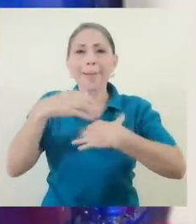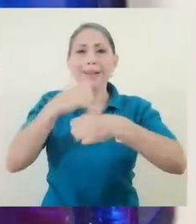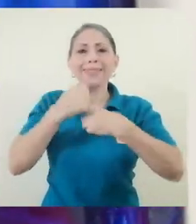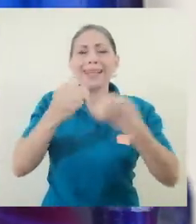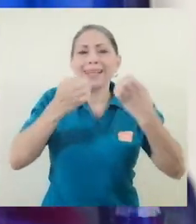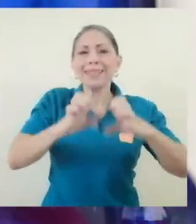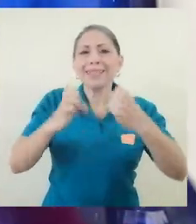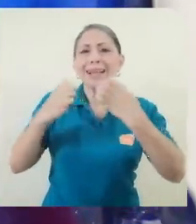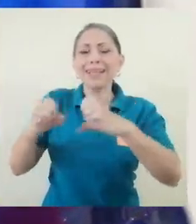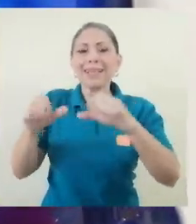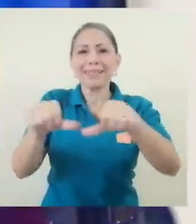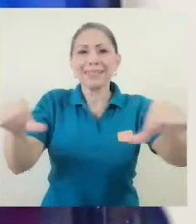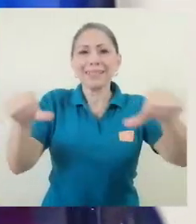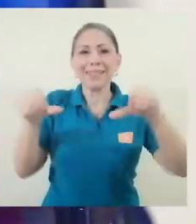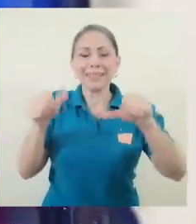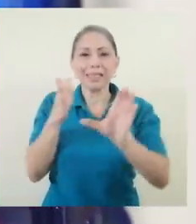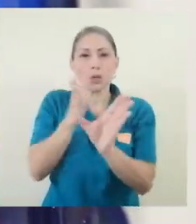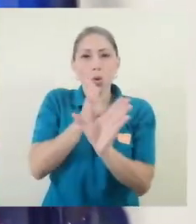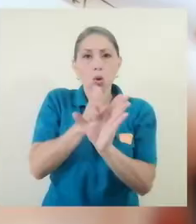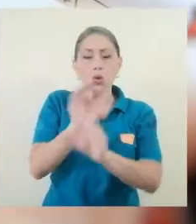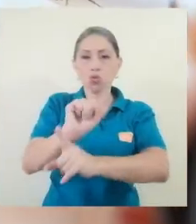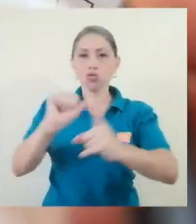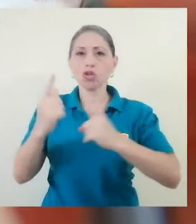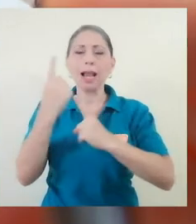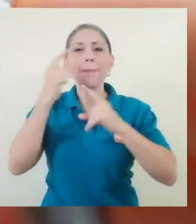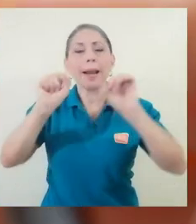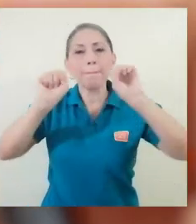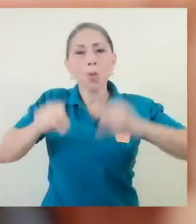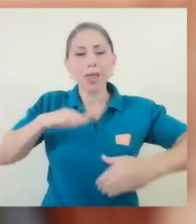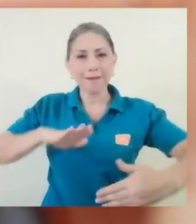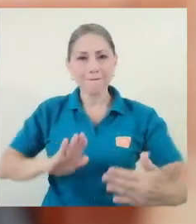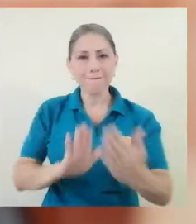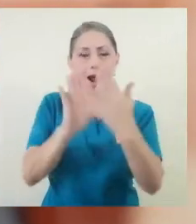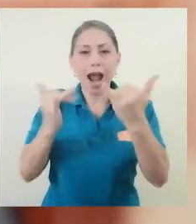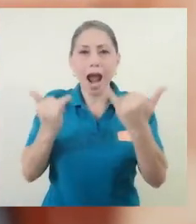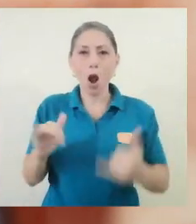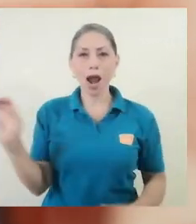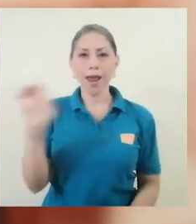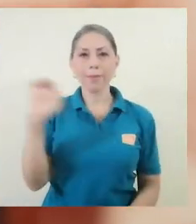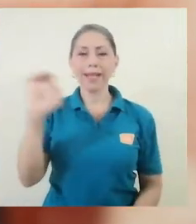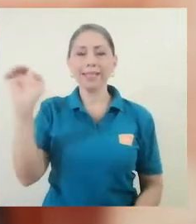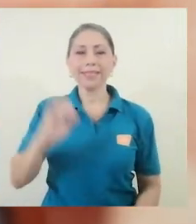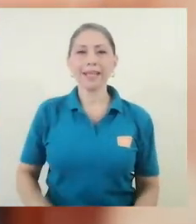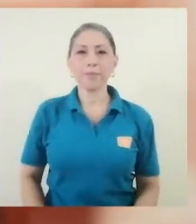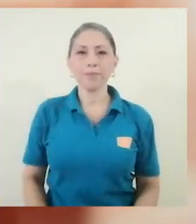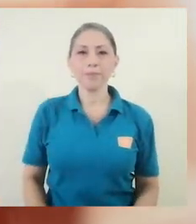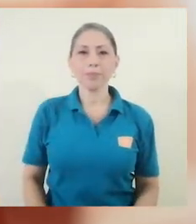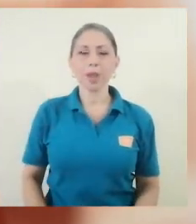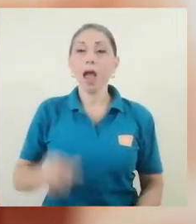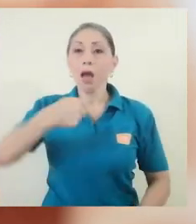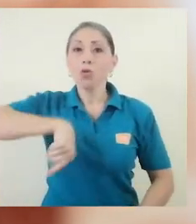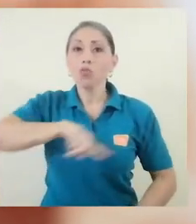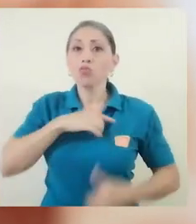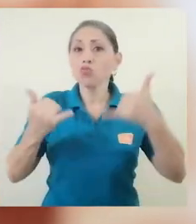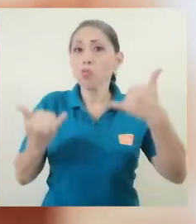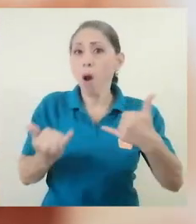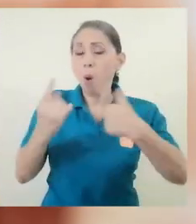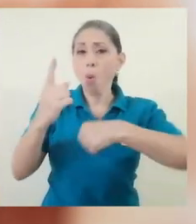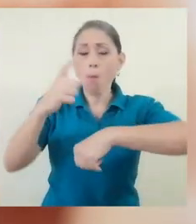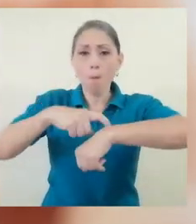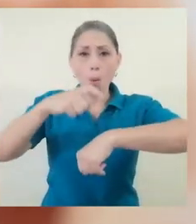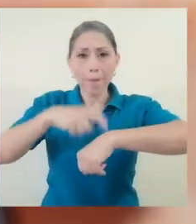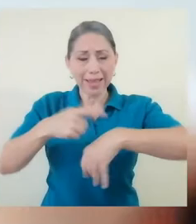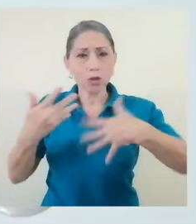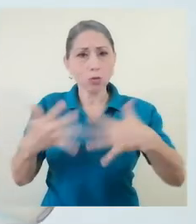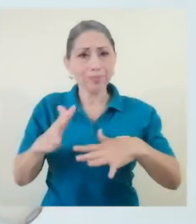estrategias en el ámbito psicológico y social para sobrellevar esta emergencia. Nos encontramos en un momento